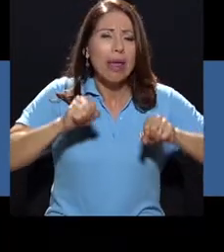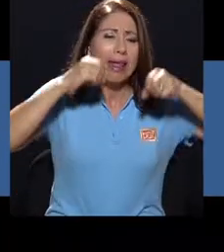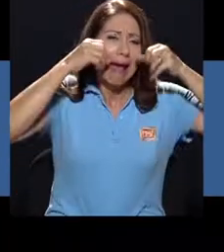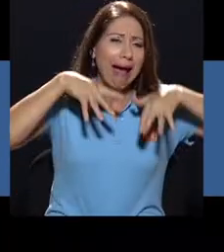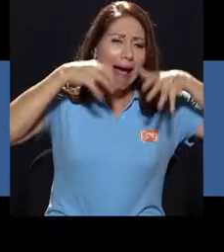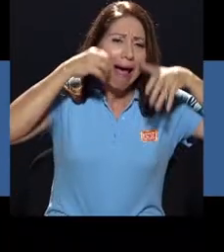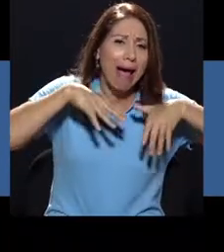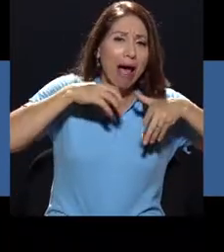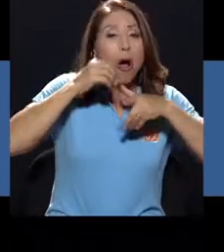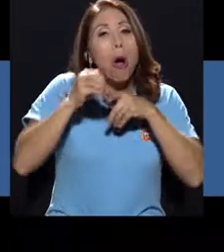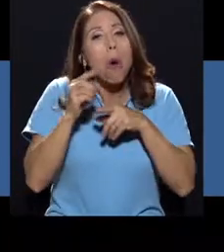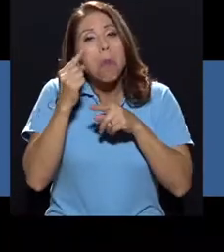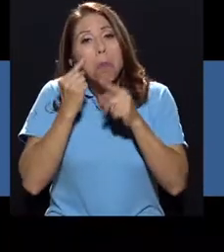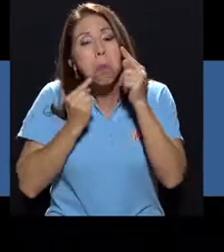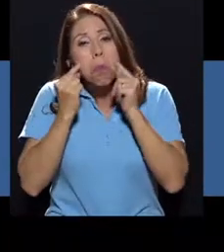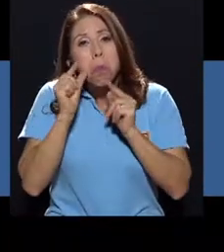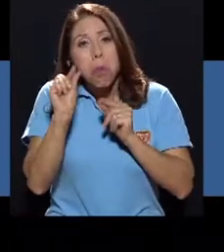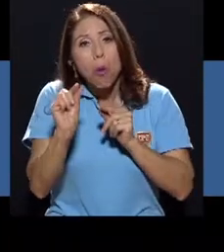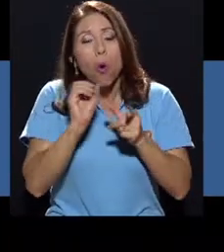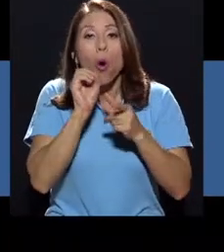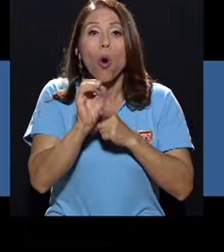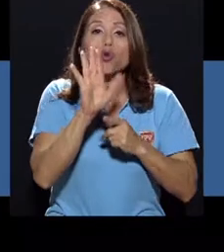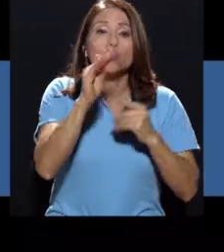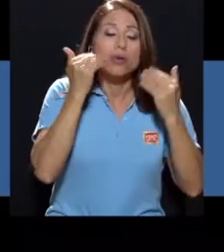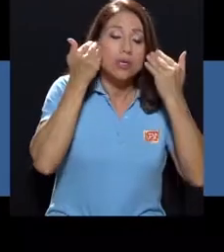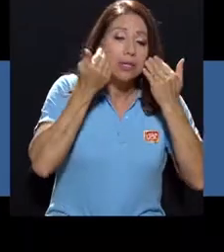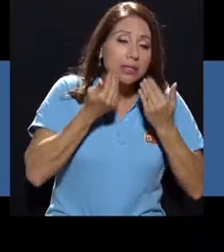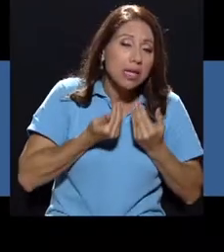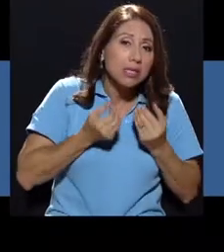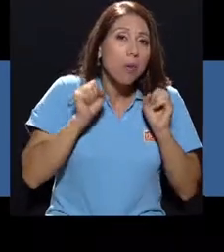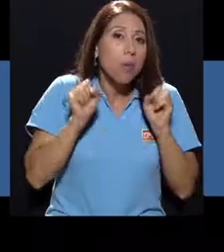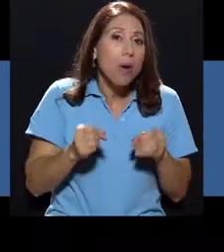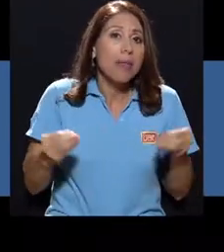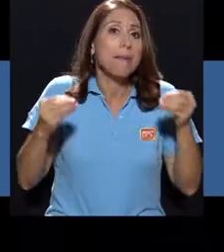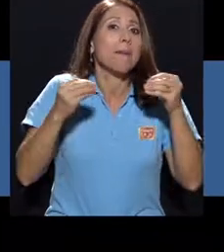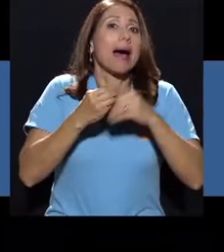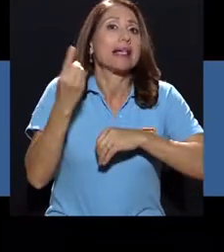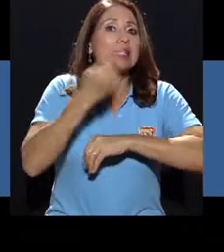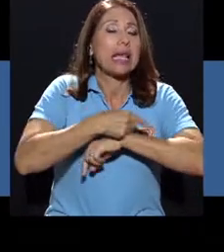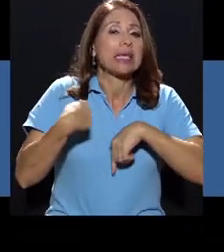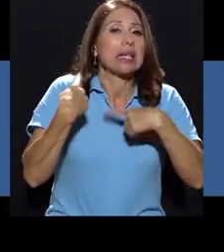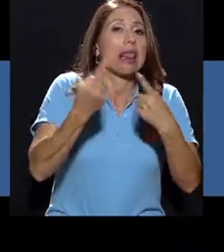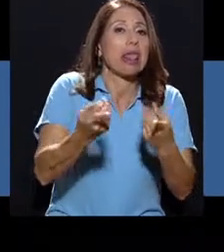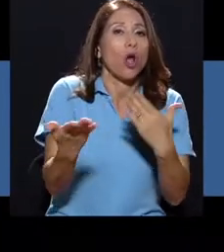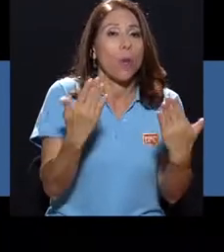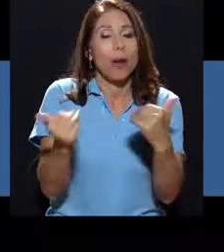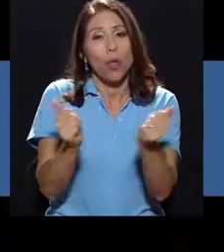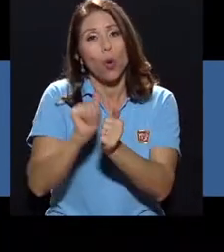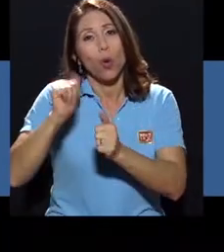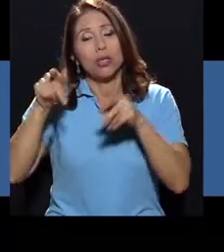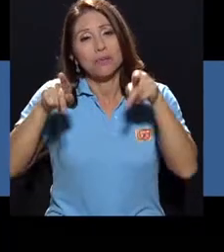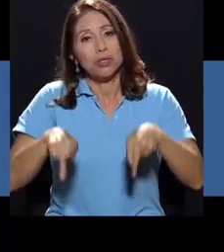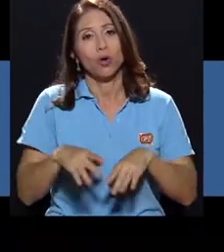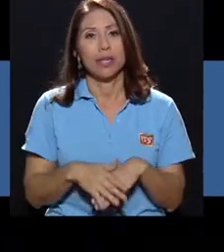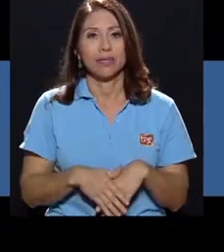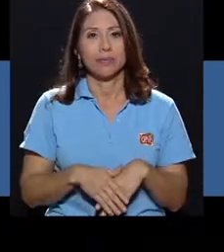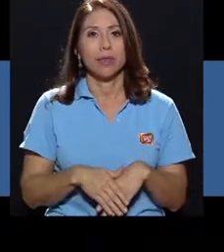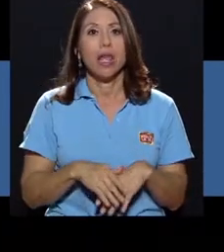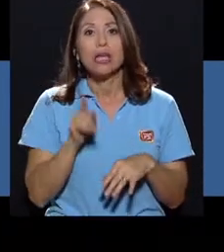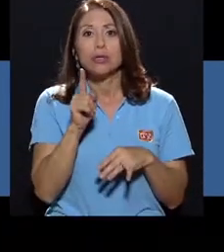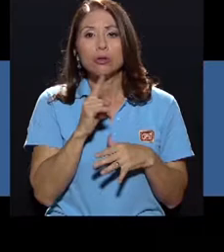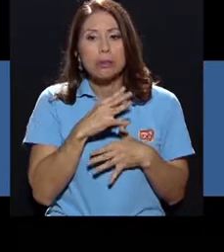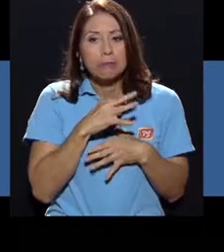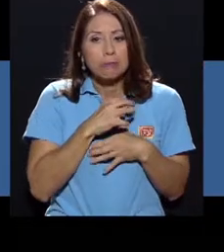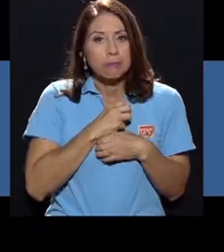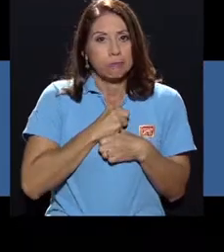tristeza pueden durar más días que otras personas, reprimir el dolor te puede hacer daño, negar o frenar los